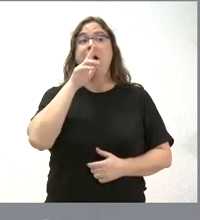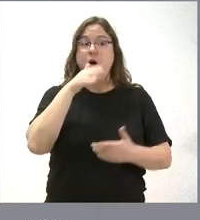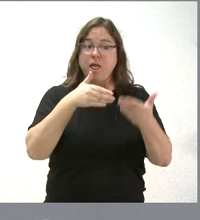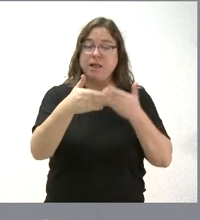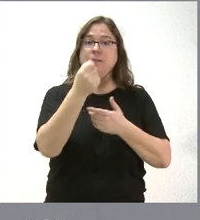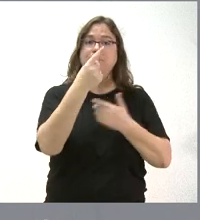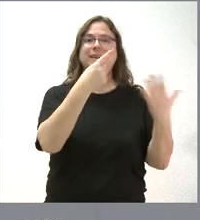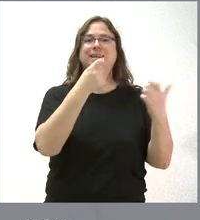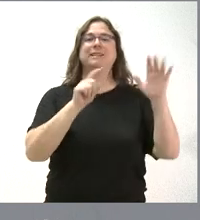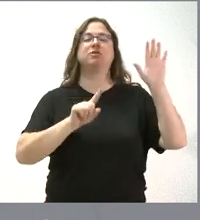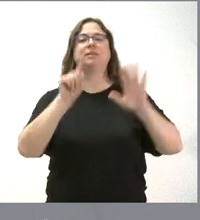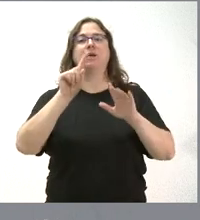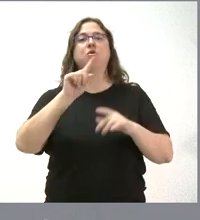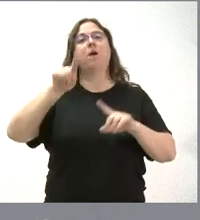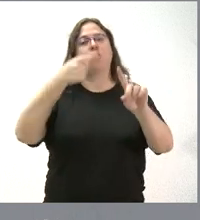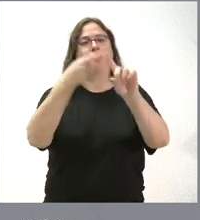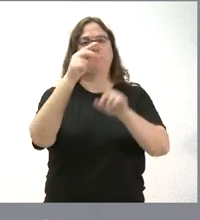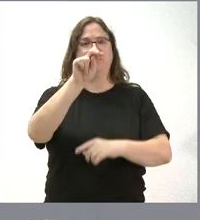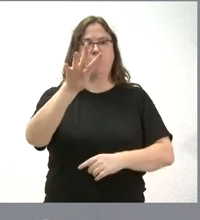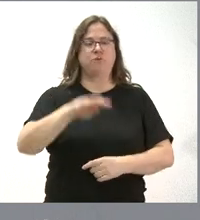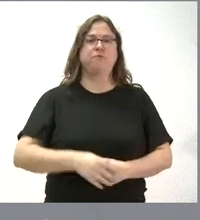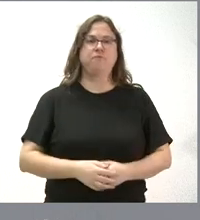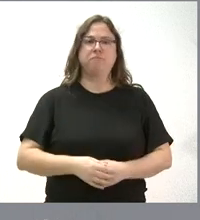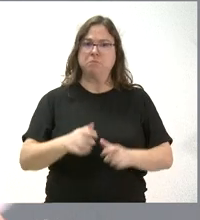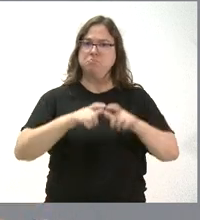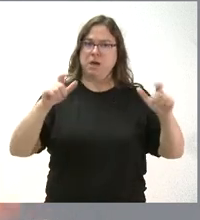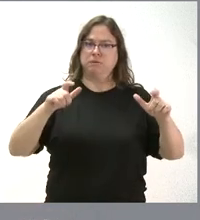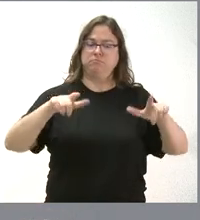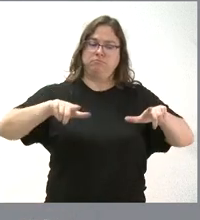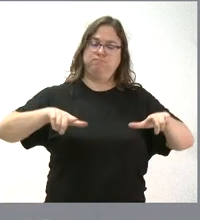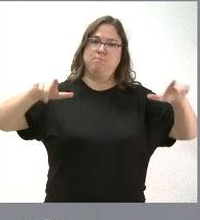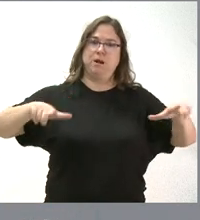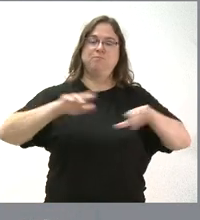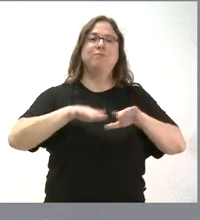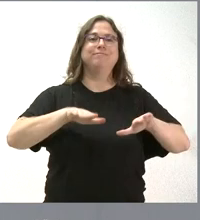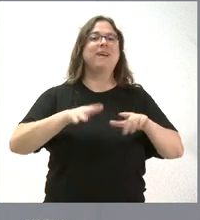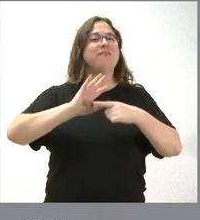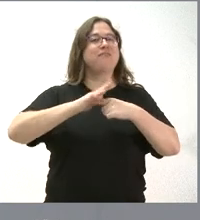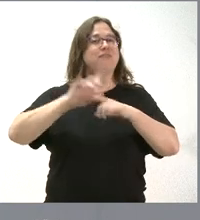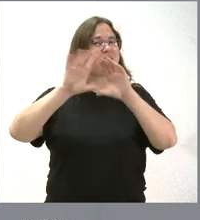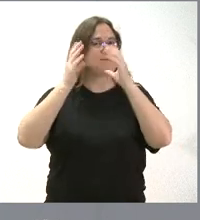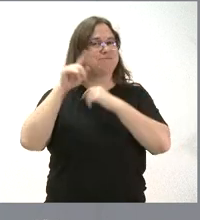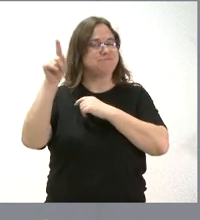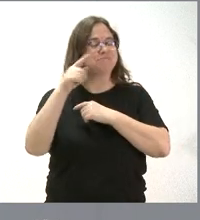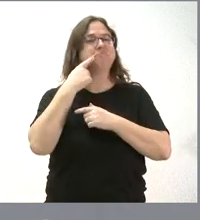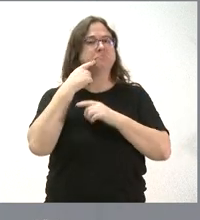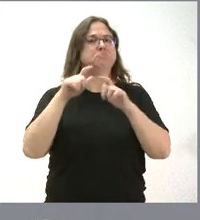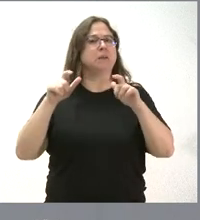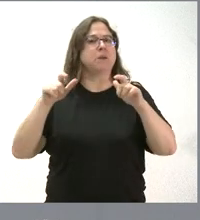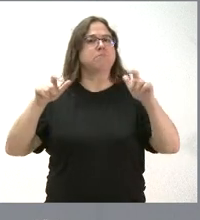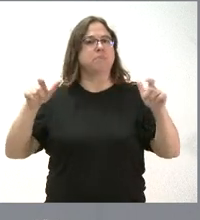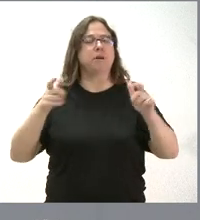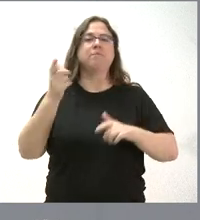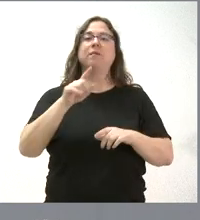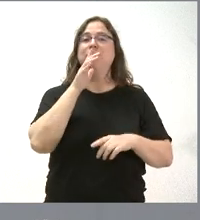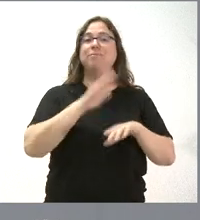.661 metros cuadrados que tendremos en el año 2024. Un incremento importante porque la presencia en esta feria ha venido aumentando también